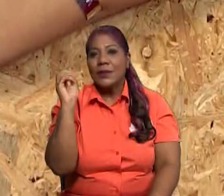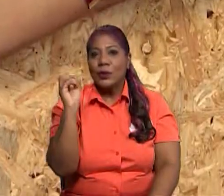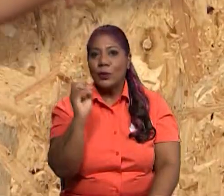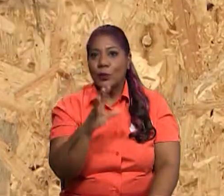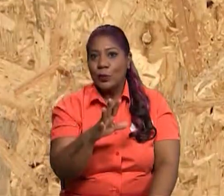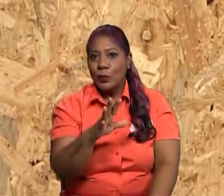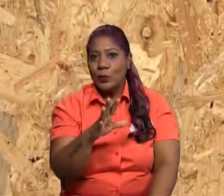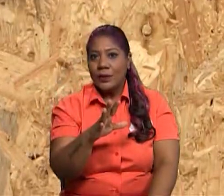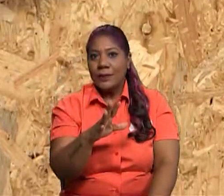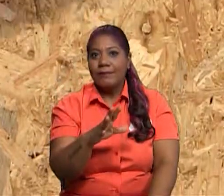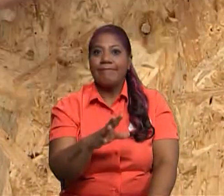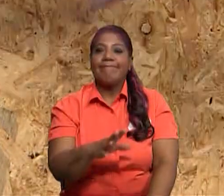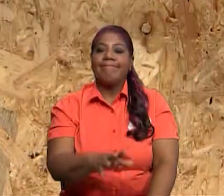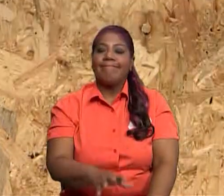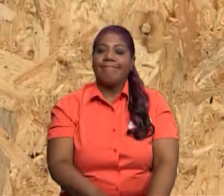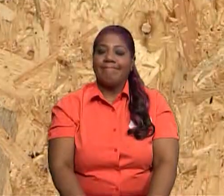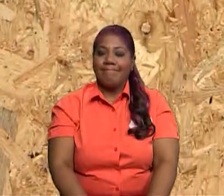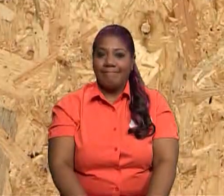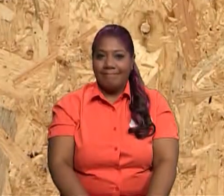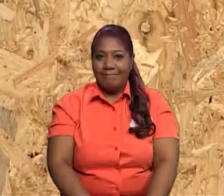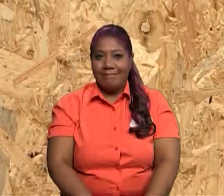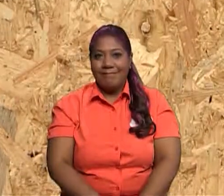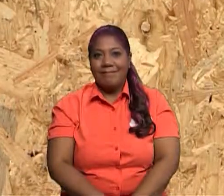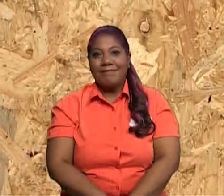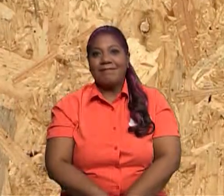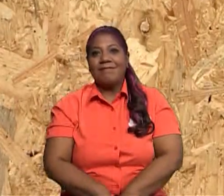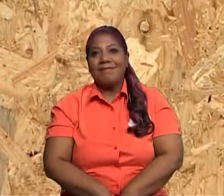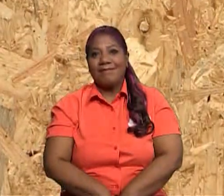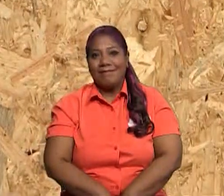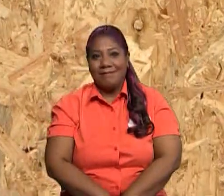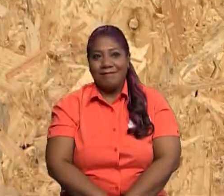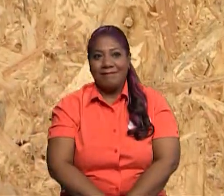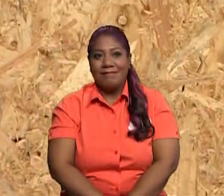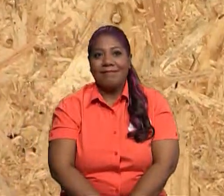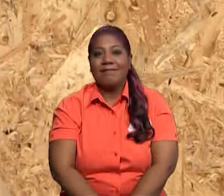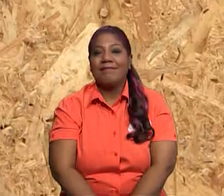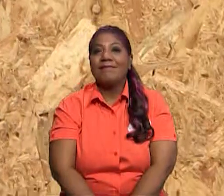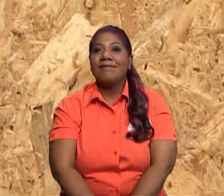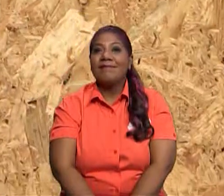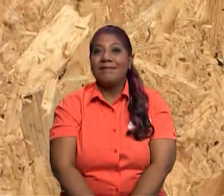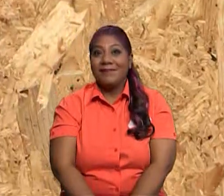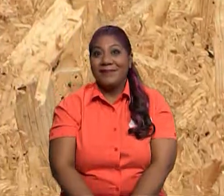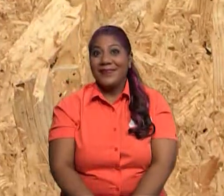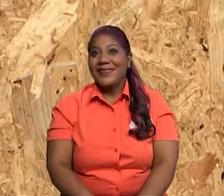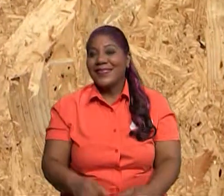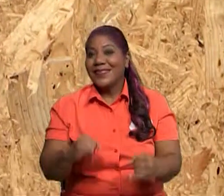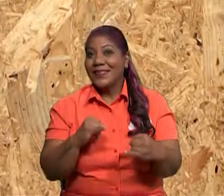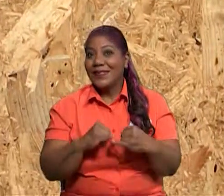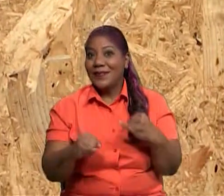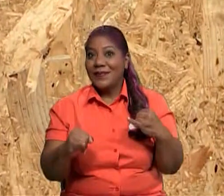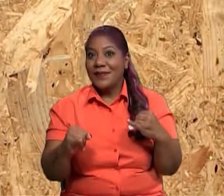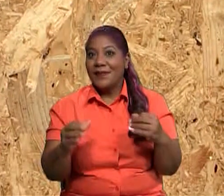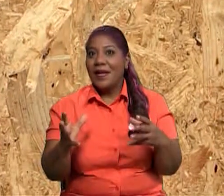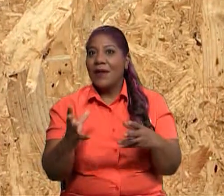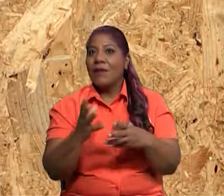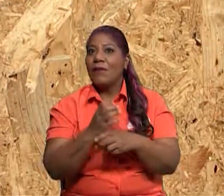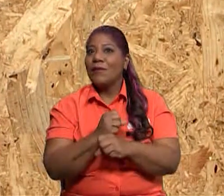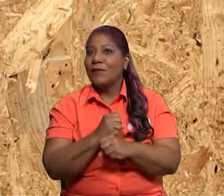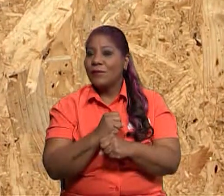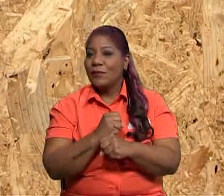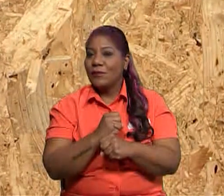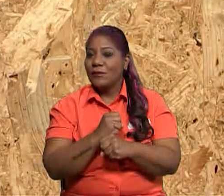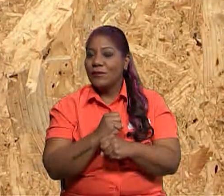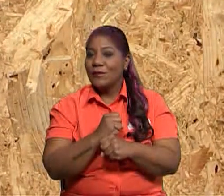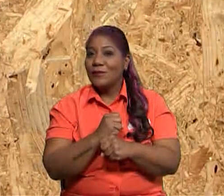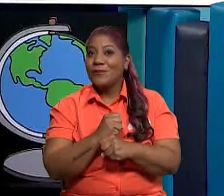párrafos vienen siendo nuestro desarrollo. Y por último, nuestro texto expositivo viene a tener